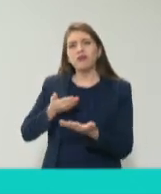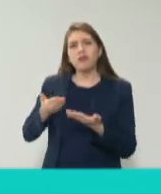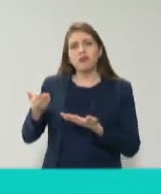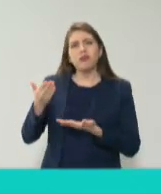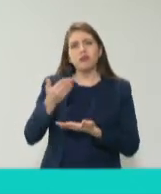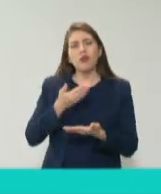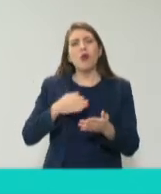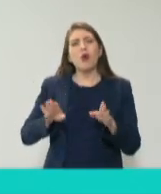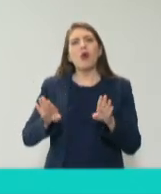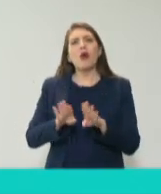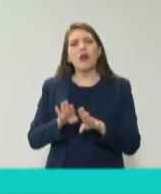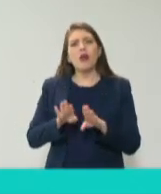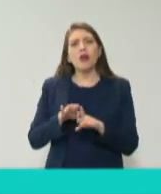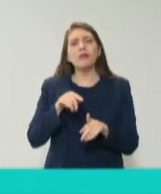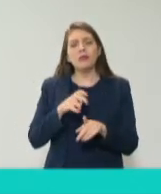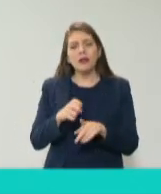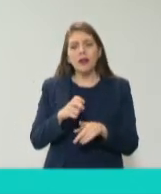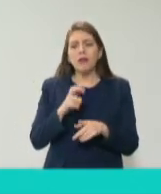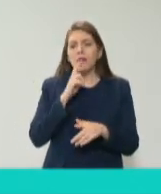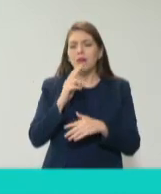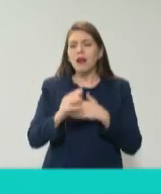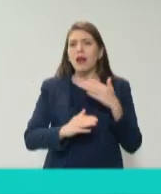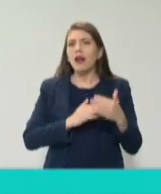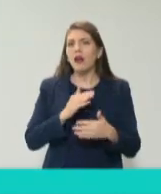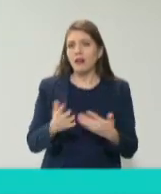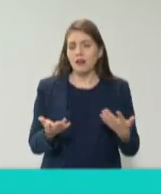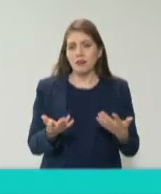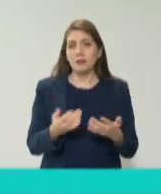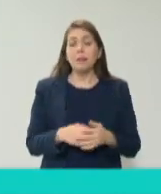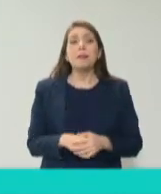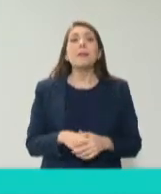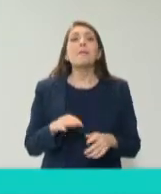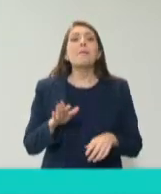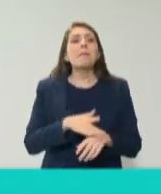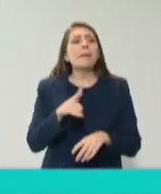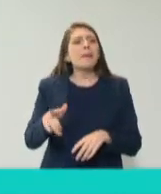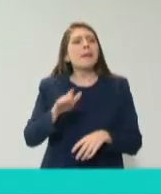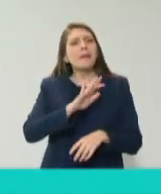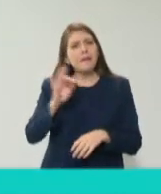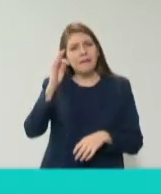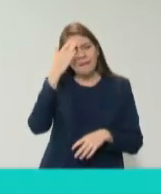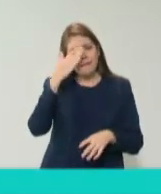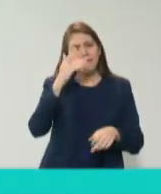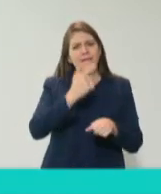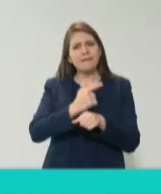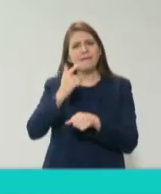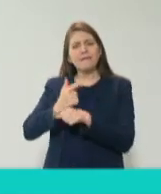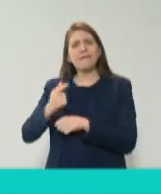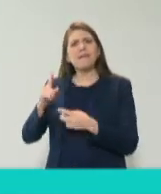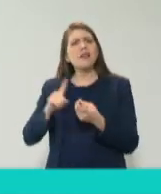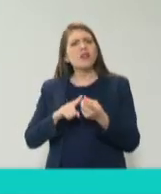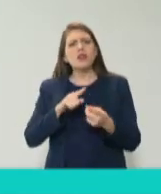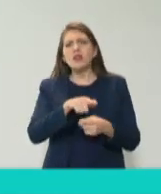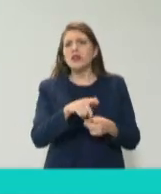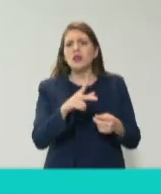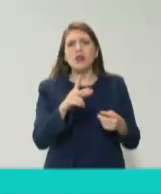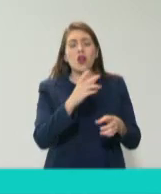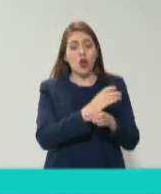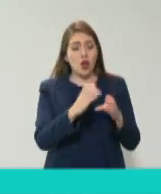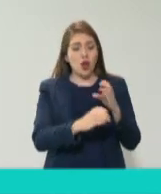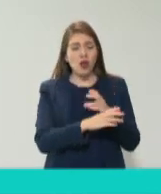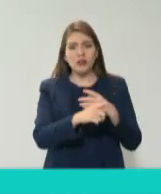la gestión pública se va mejorando porque entonces identificas en donde no están ocurriendo las cosas bien